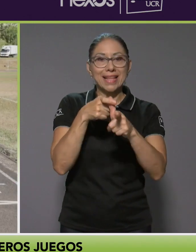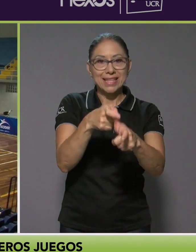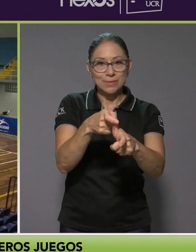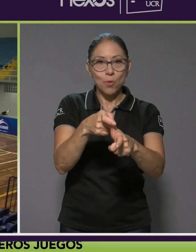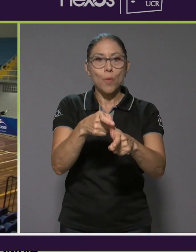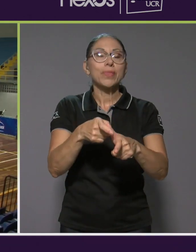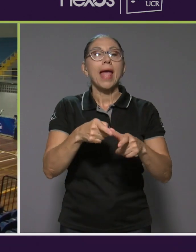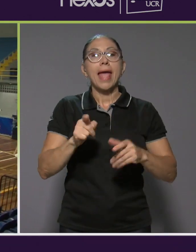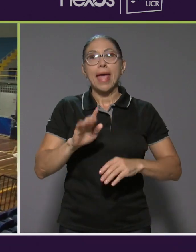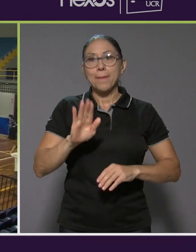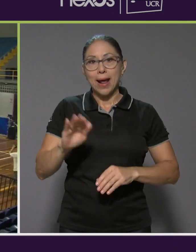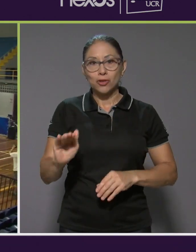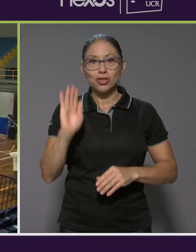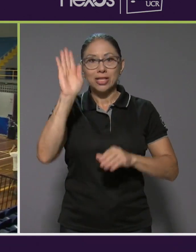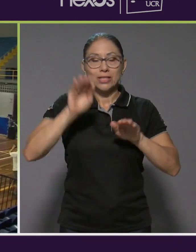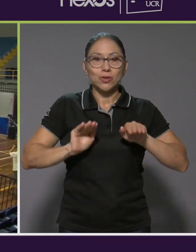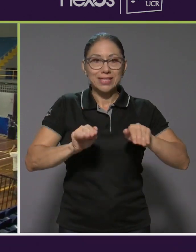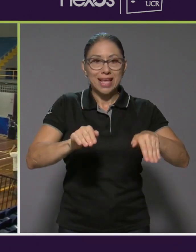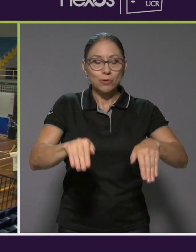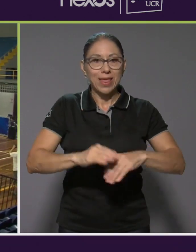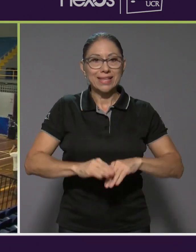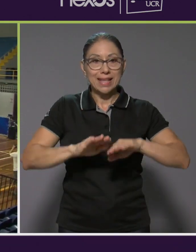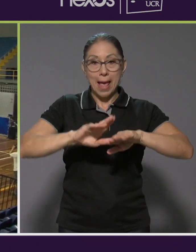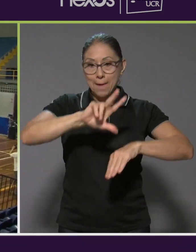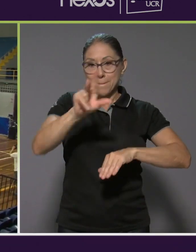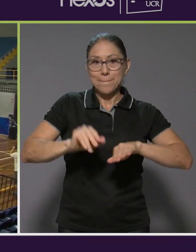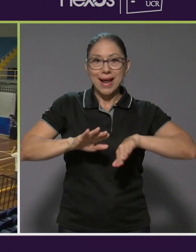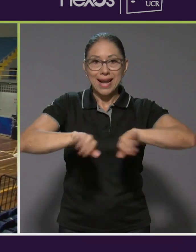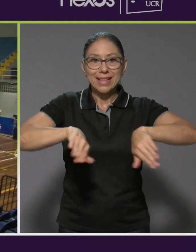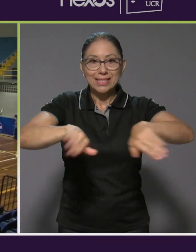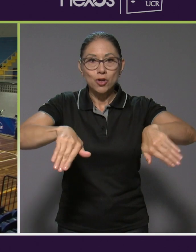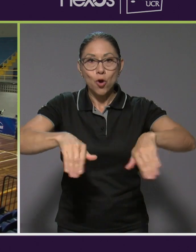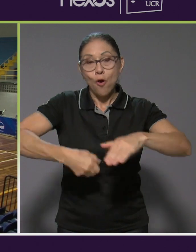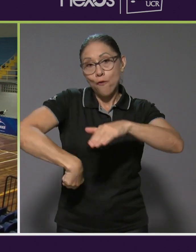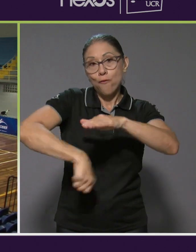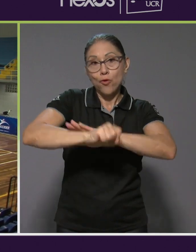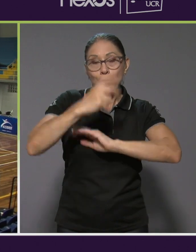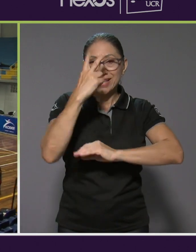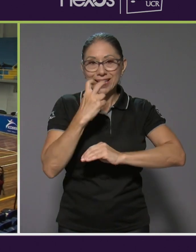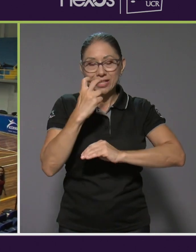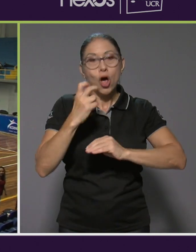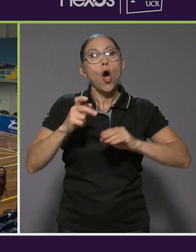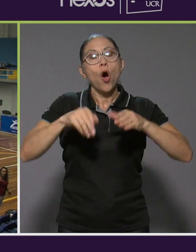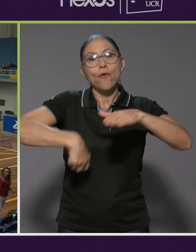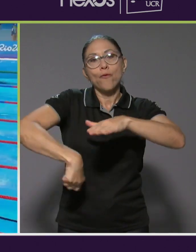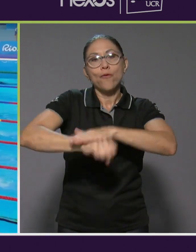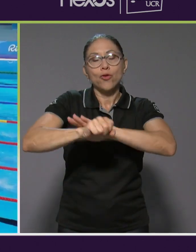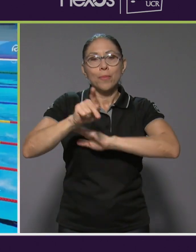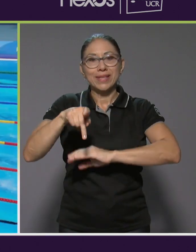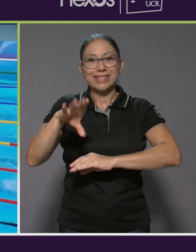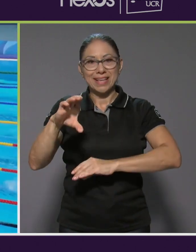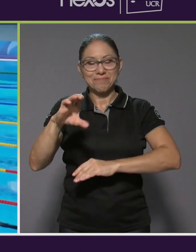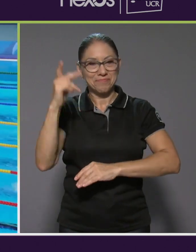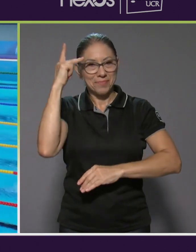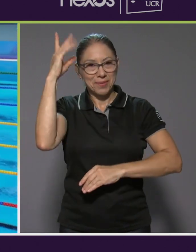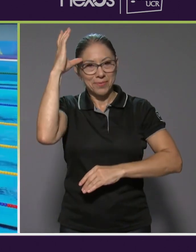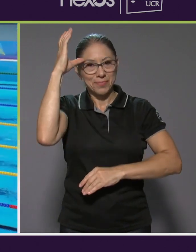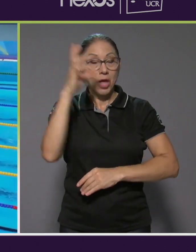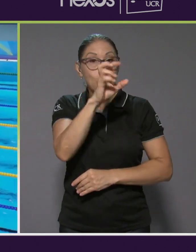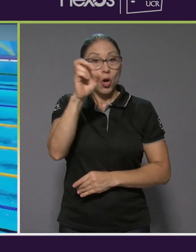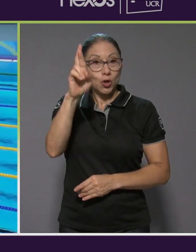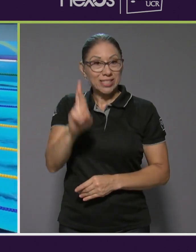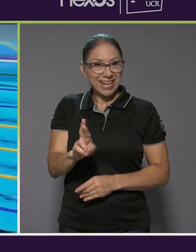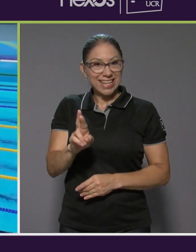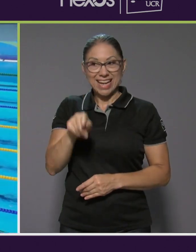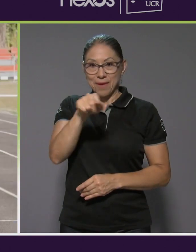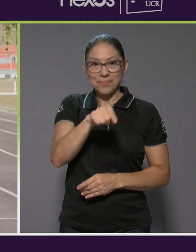silla de ruedas, para natación, fútbol para ciegos y fútbol PC o de parálisis cerebral. Costa Rica llevará a